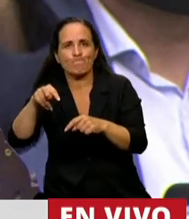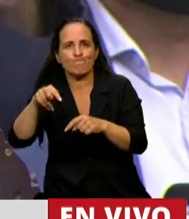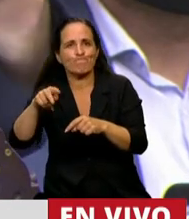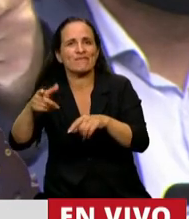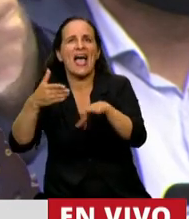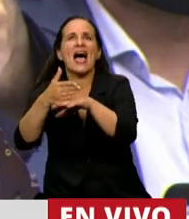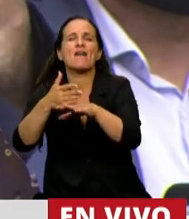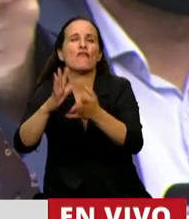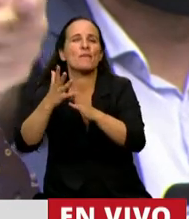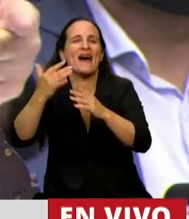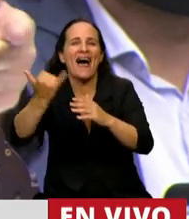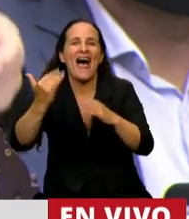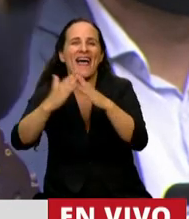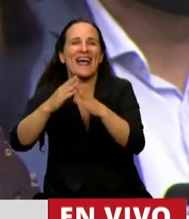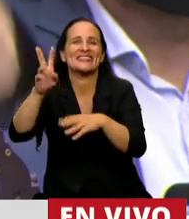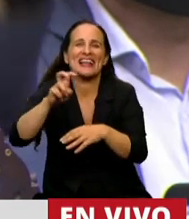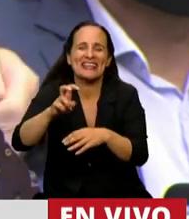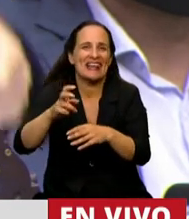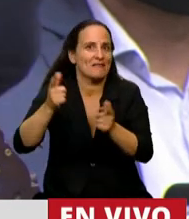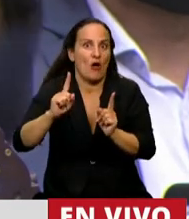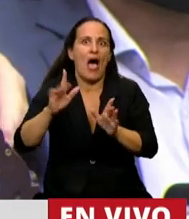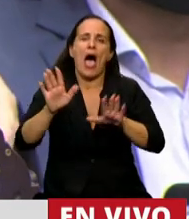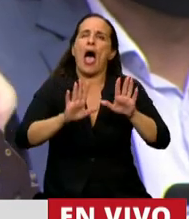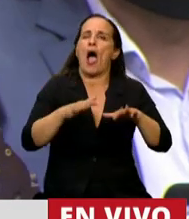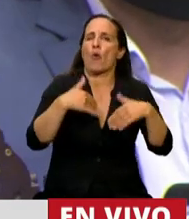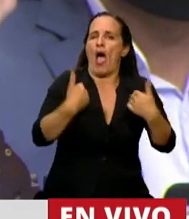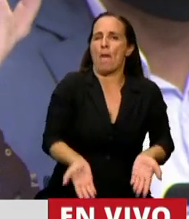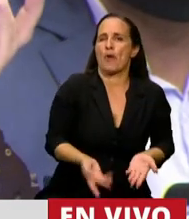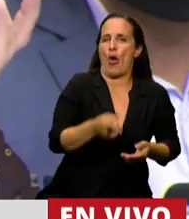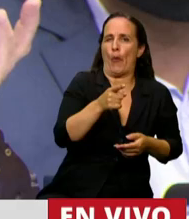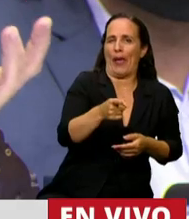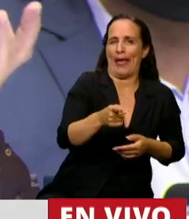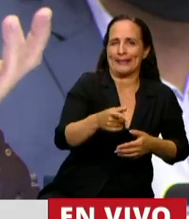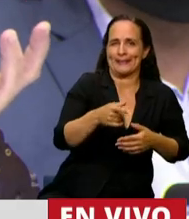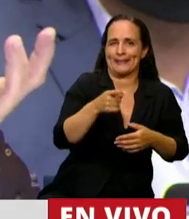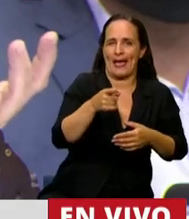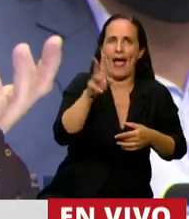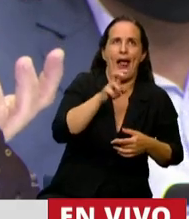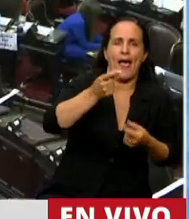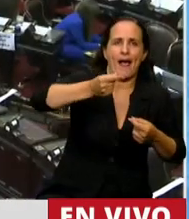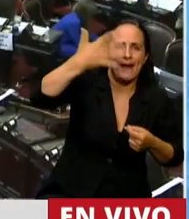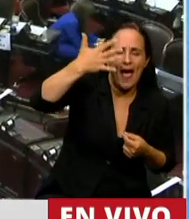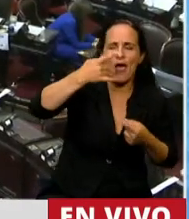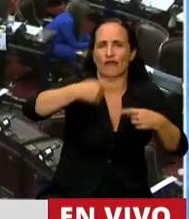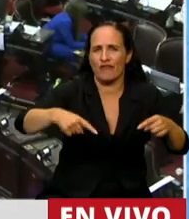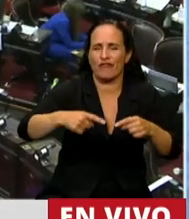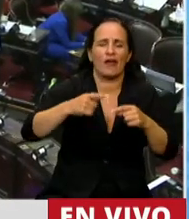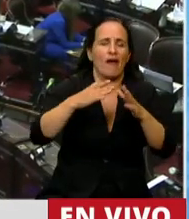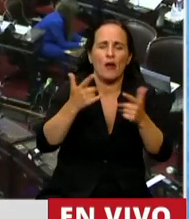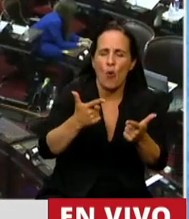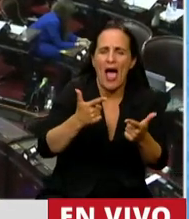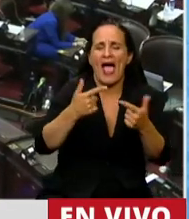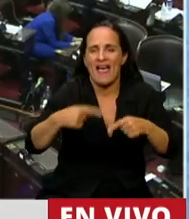acceso a la vivienda a través del alquiler si hay abuso y sometimiento y sobre todo que no hay oferta suficiente de alquiler.